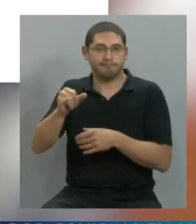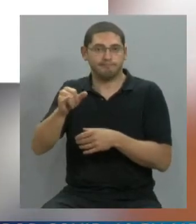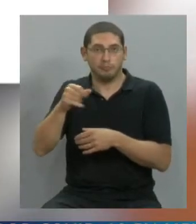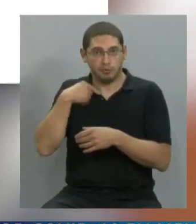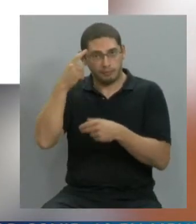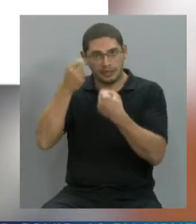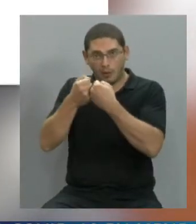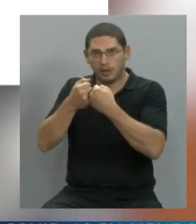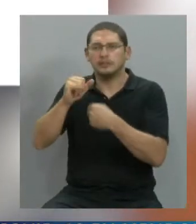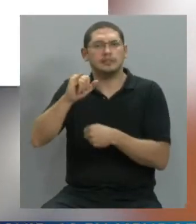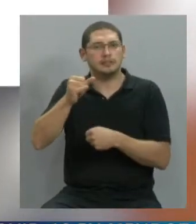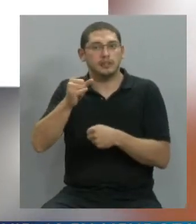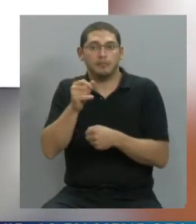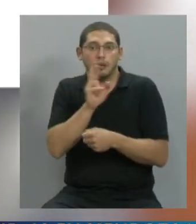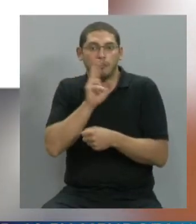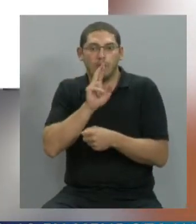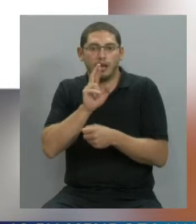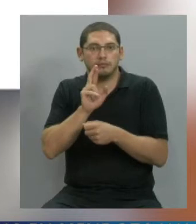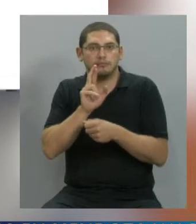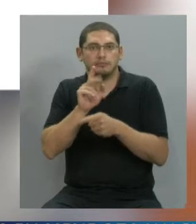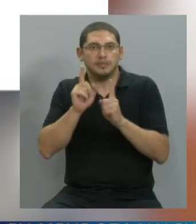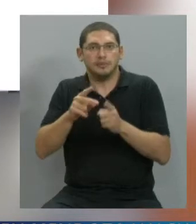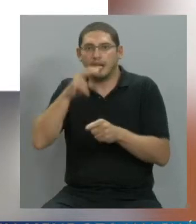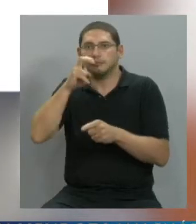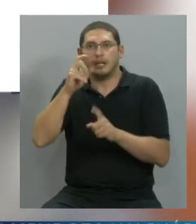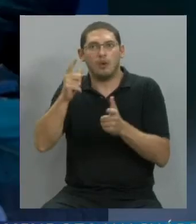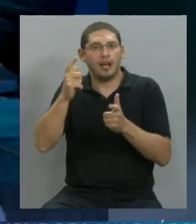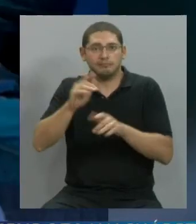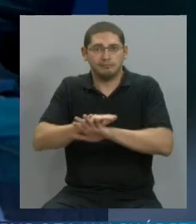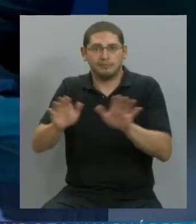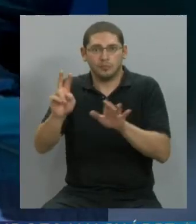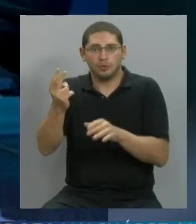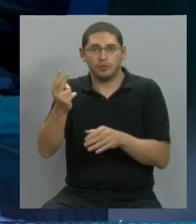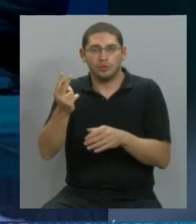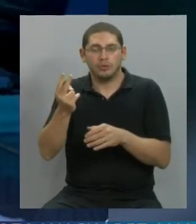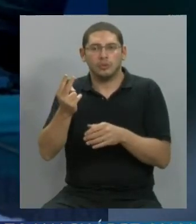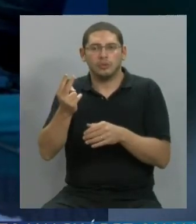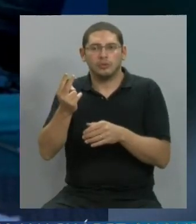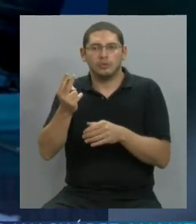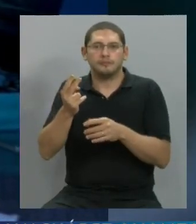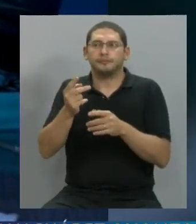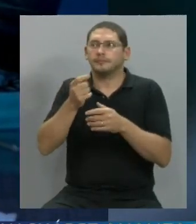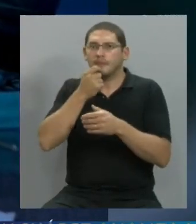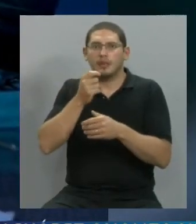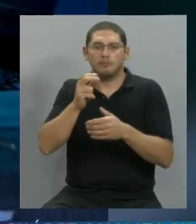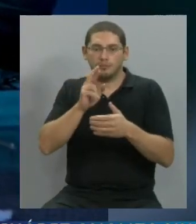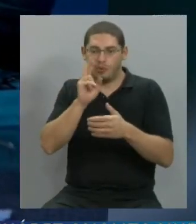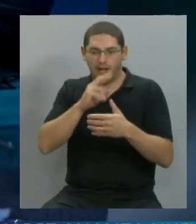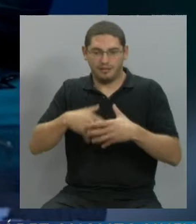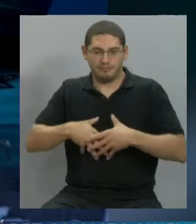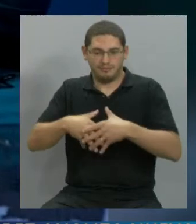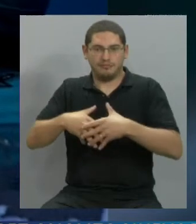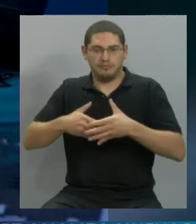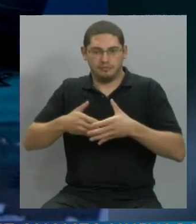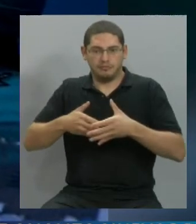conmigo o lo que voy? con hipoxia a las pacientes, a las parturientas, utilizando una anestesia que ya no